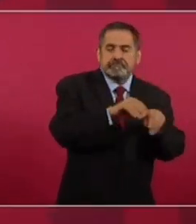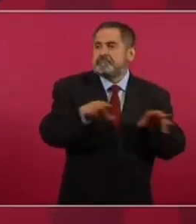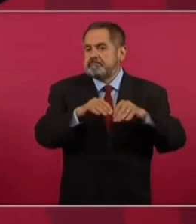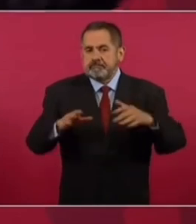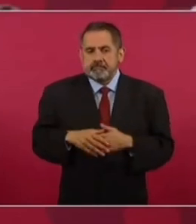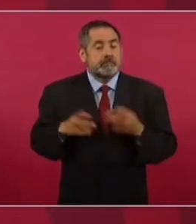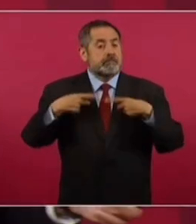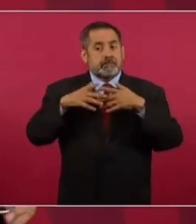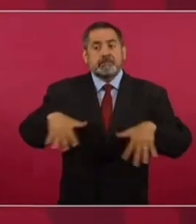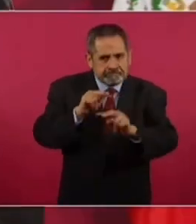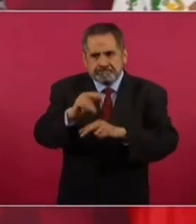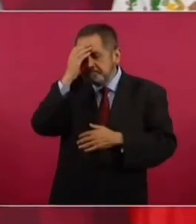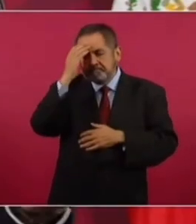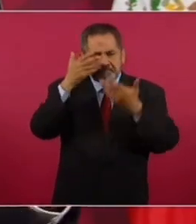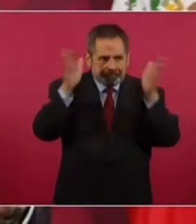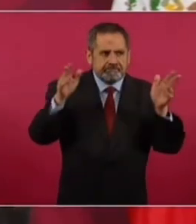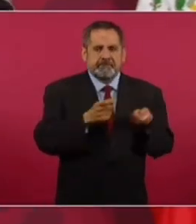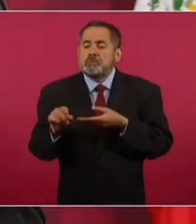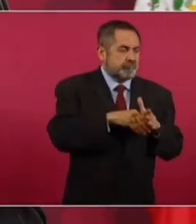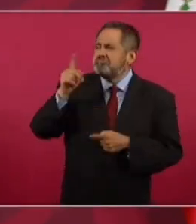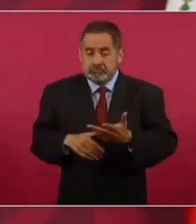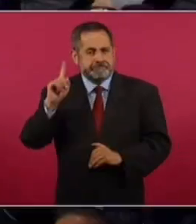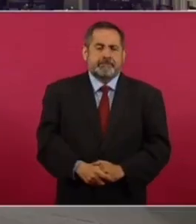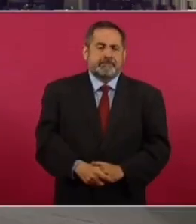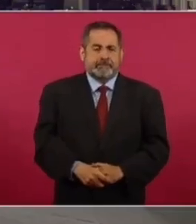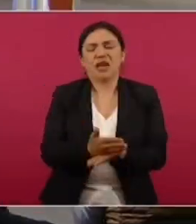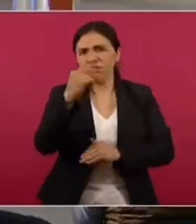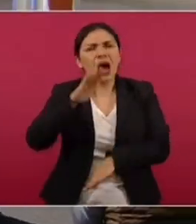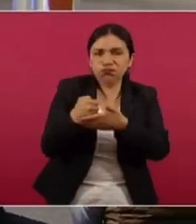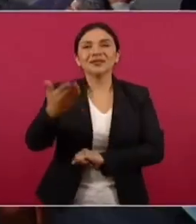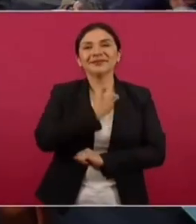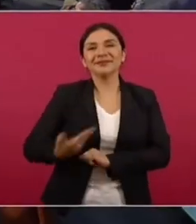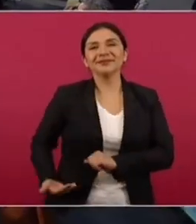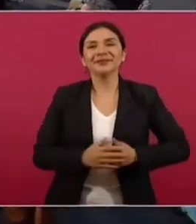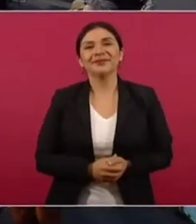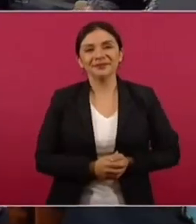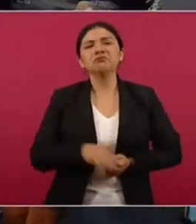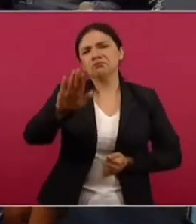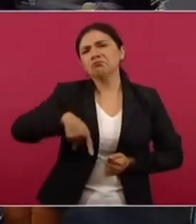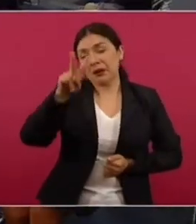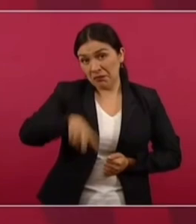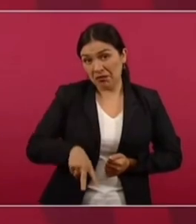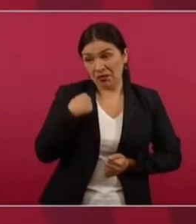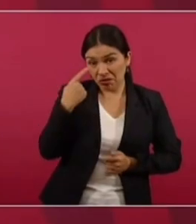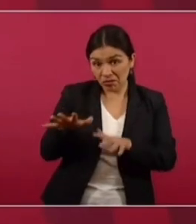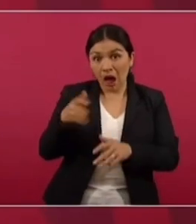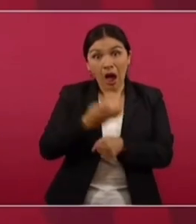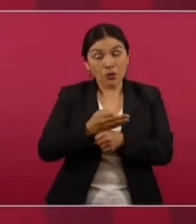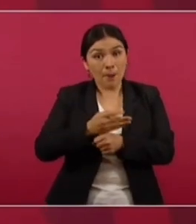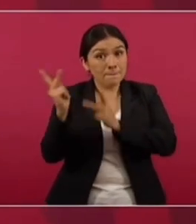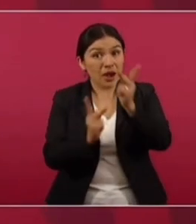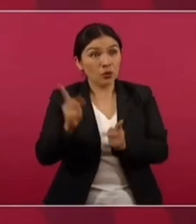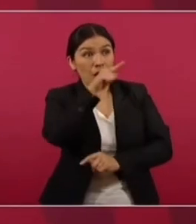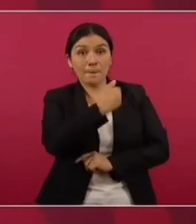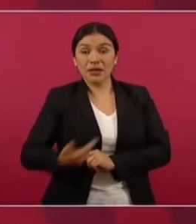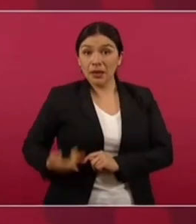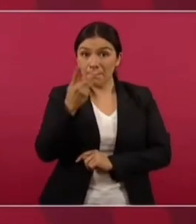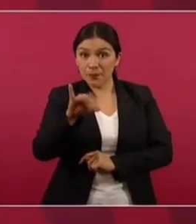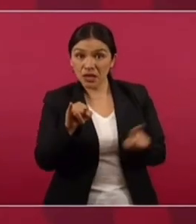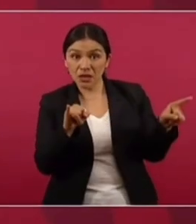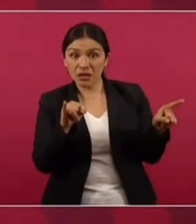Entonces ya la gente se entera. Eso es lo más importante. Veinte minutos después. función de todo esto es que están cuestionando al presidente del PRI.